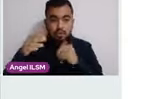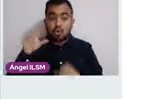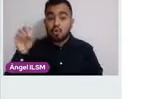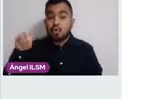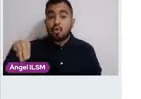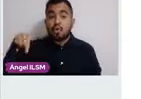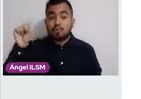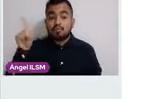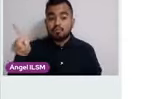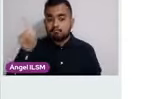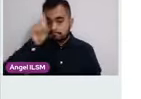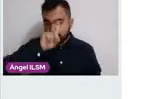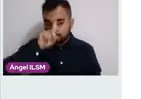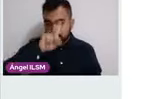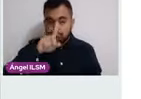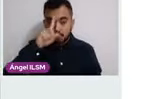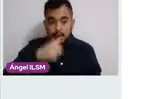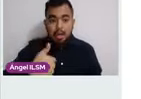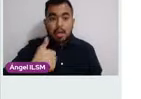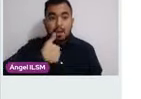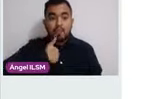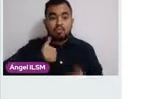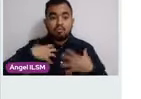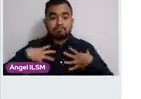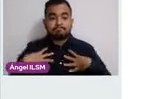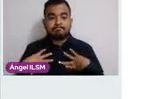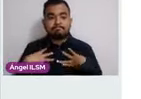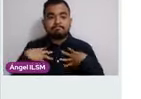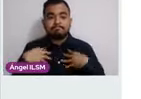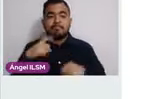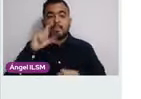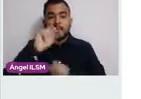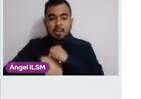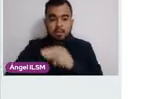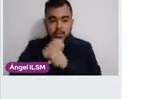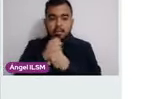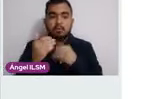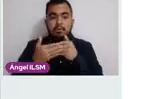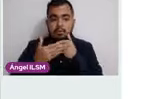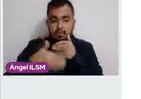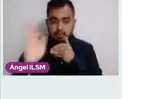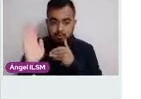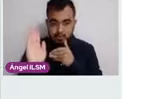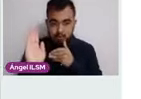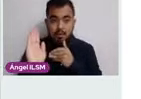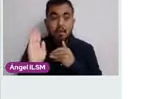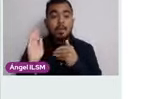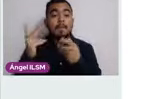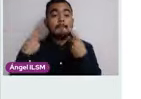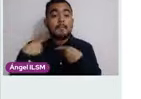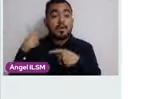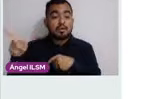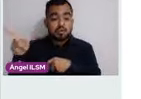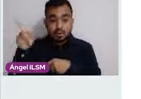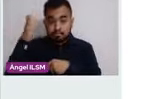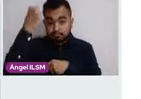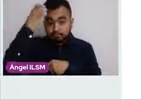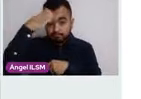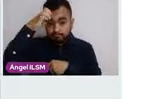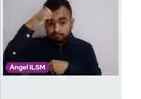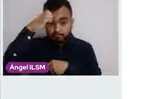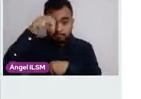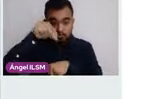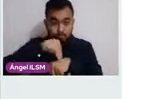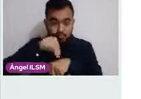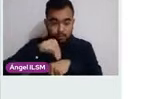recomendar que la autoexploración se realice a partir de los 20 años, la exploración por personal capacitado cada 2 a 3 años